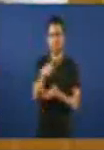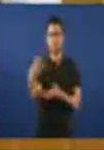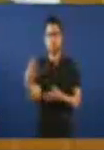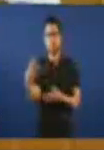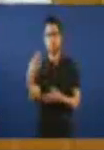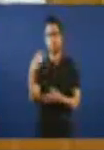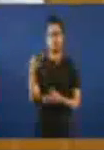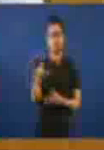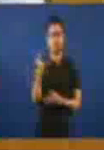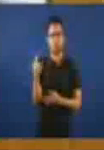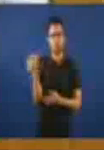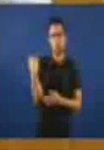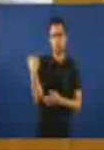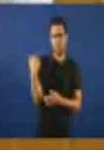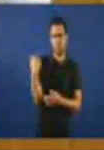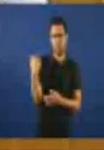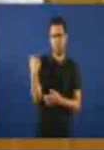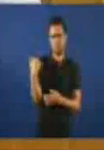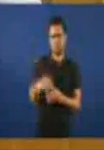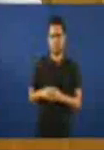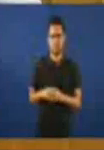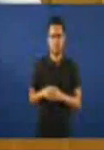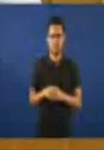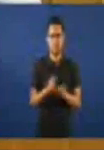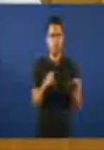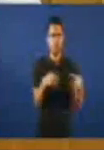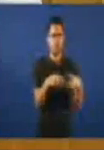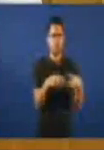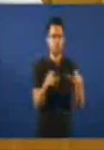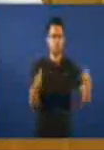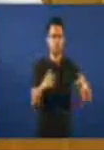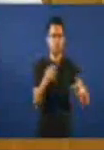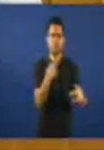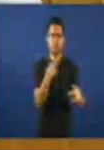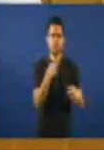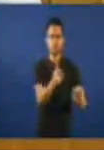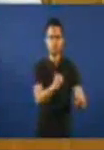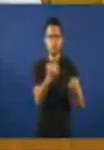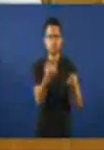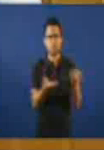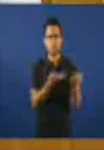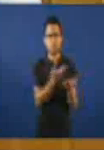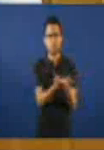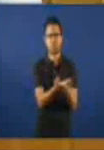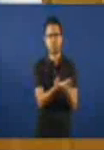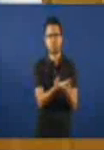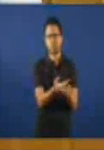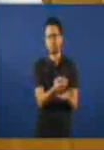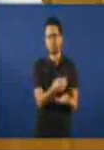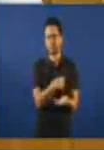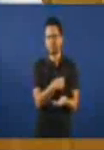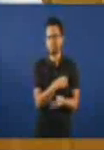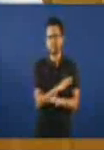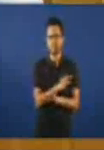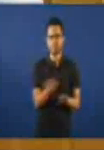pois que a xunta de portavoces rexetas a proposta, ainda que naturalmente, grazas ao